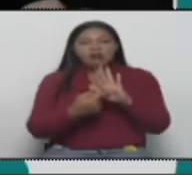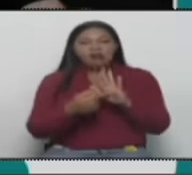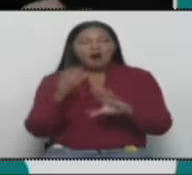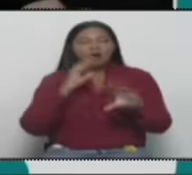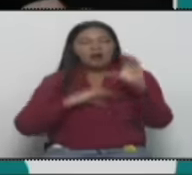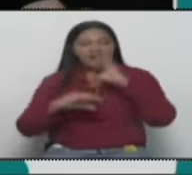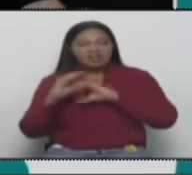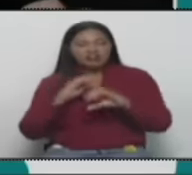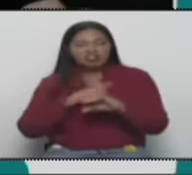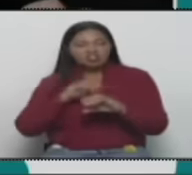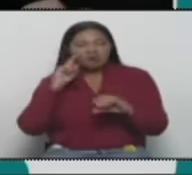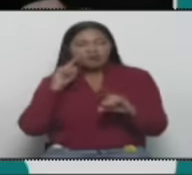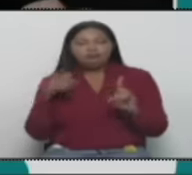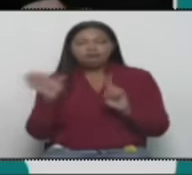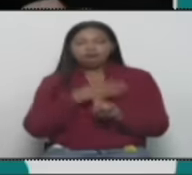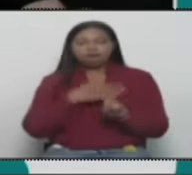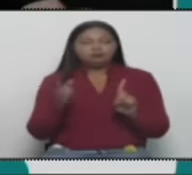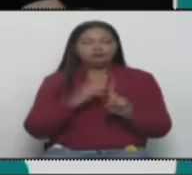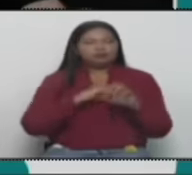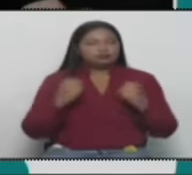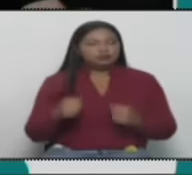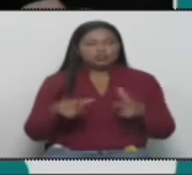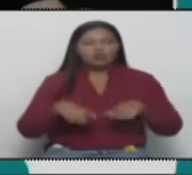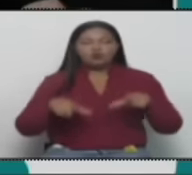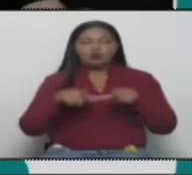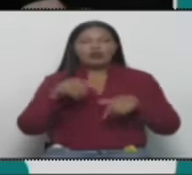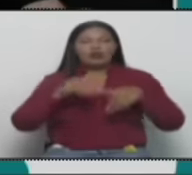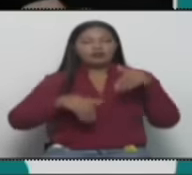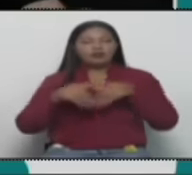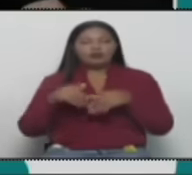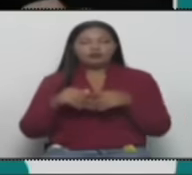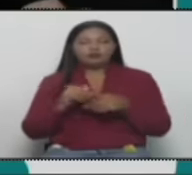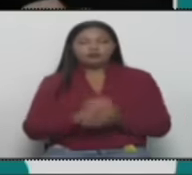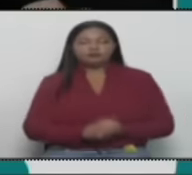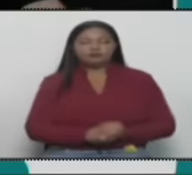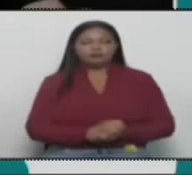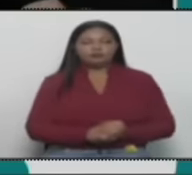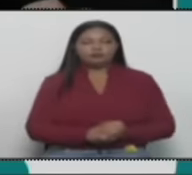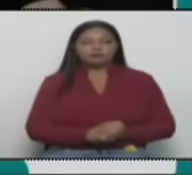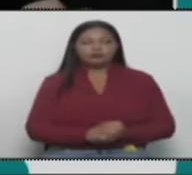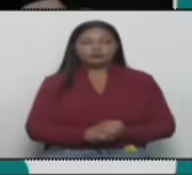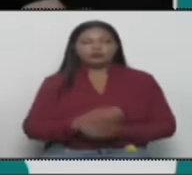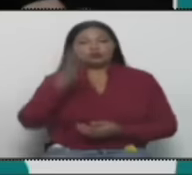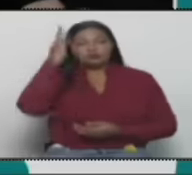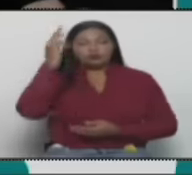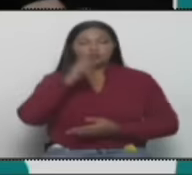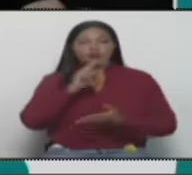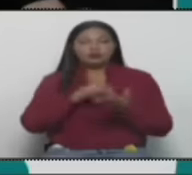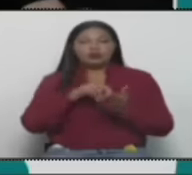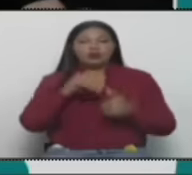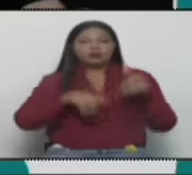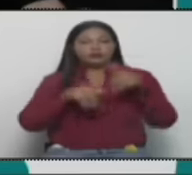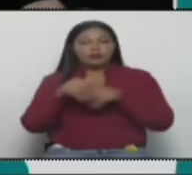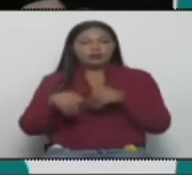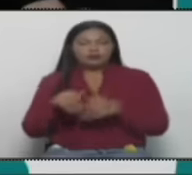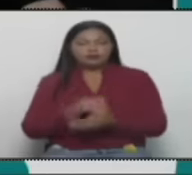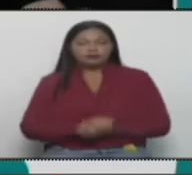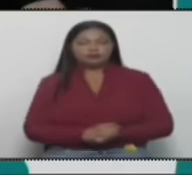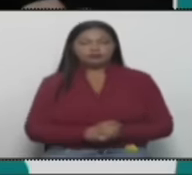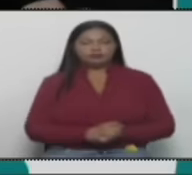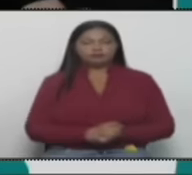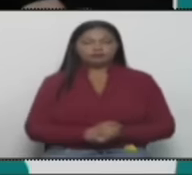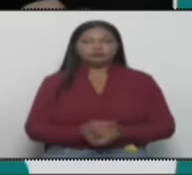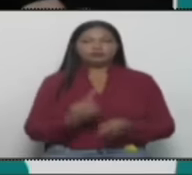que son agresiones a la plataforma electrónica del Consejo Nacional Electoral. Por